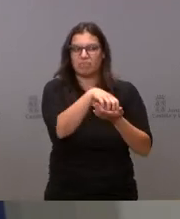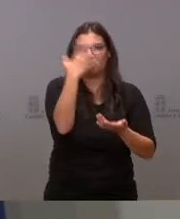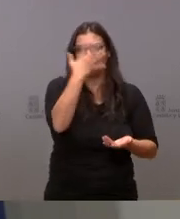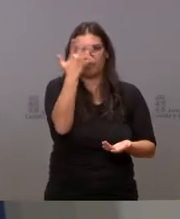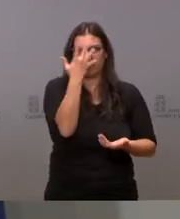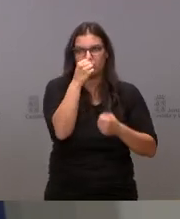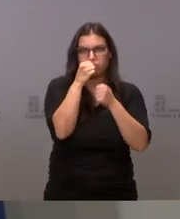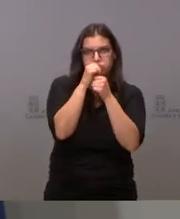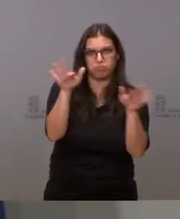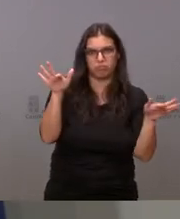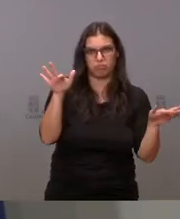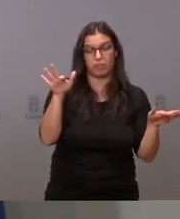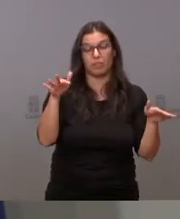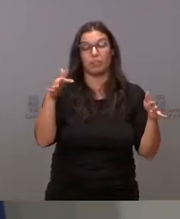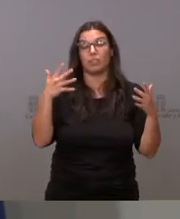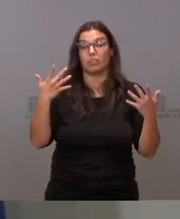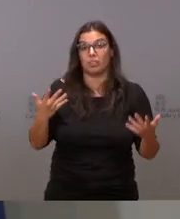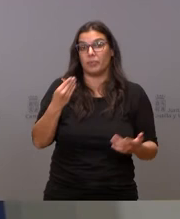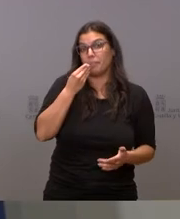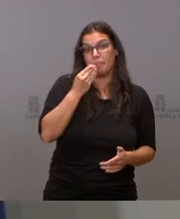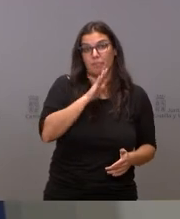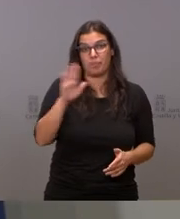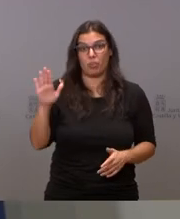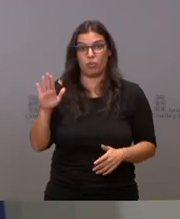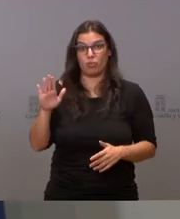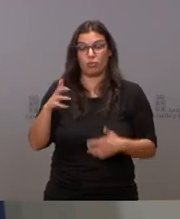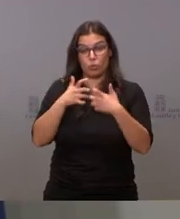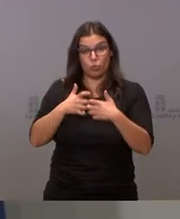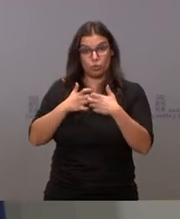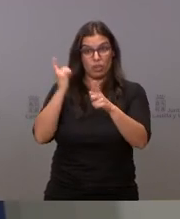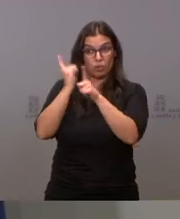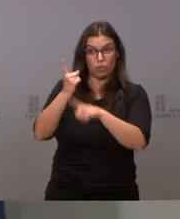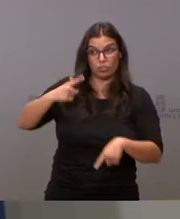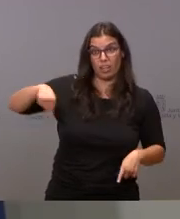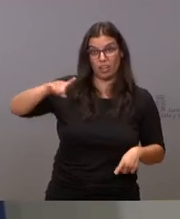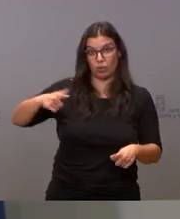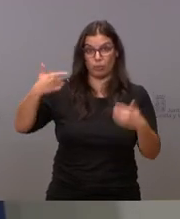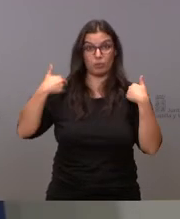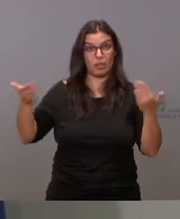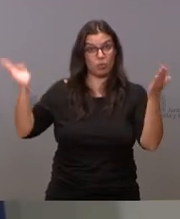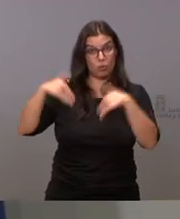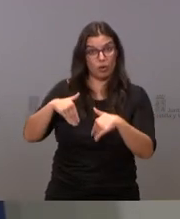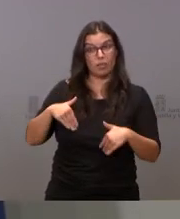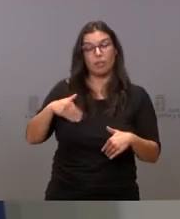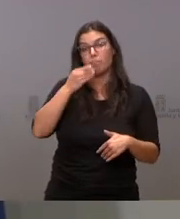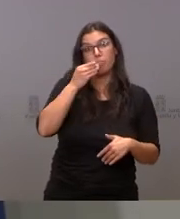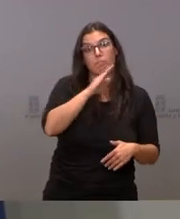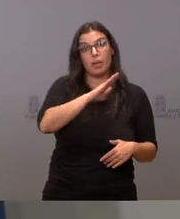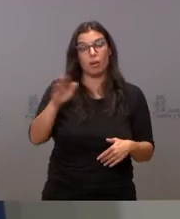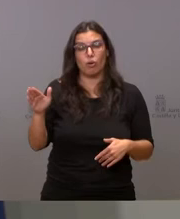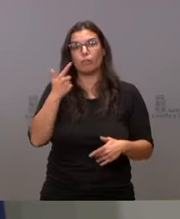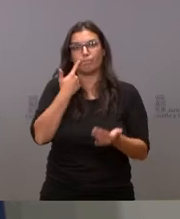y la mejor manera de luchar contra estos irresponsables es poner la